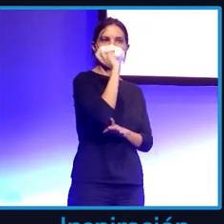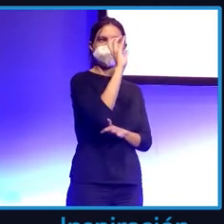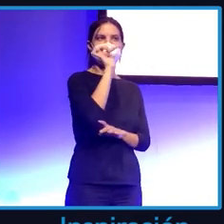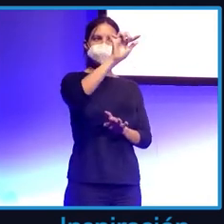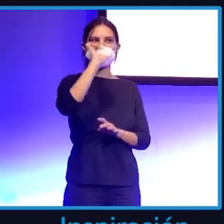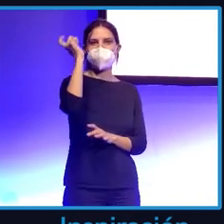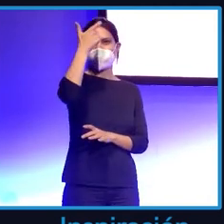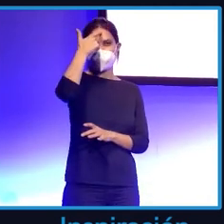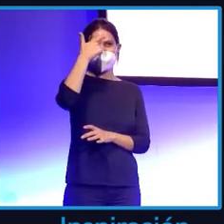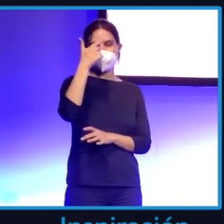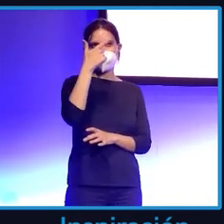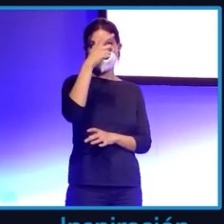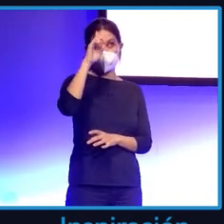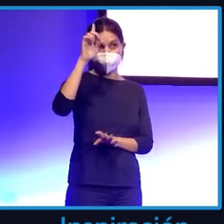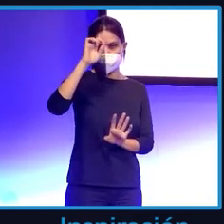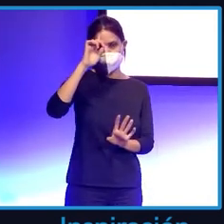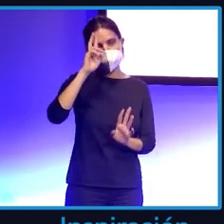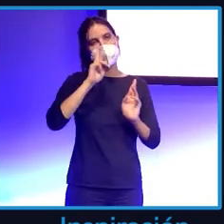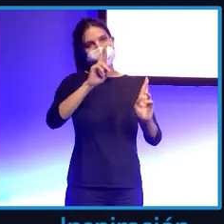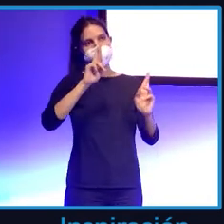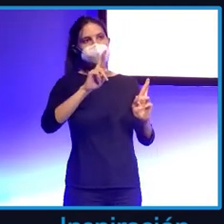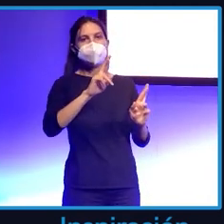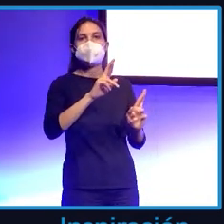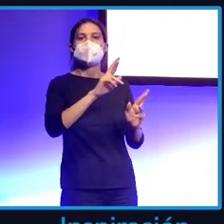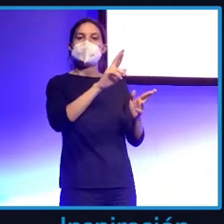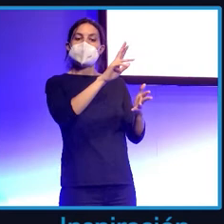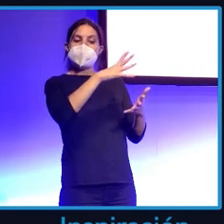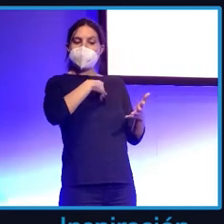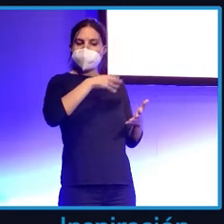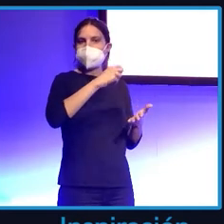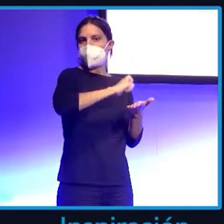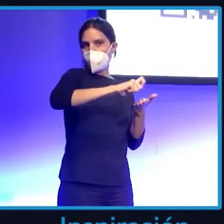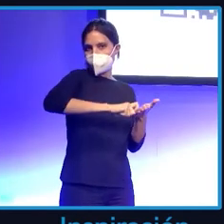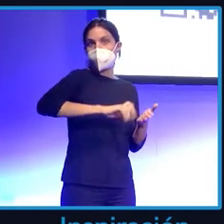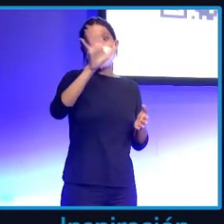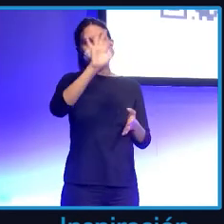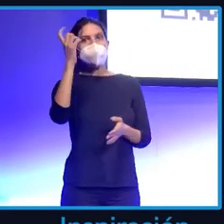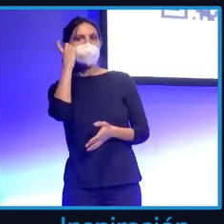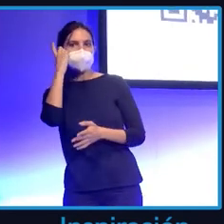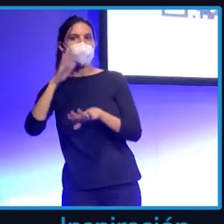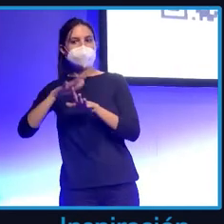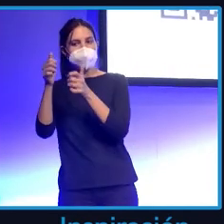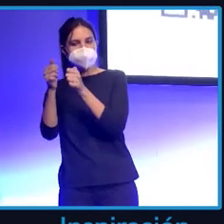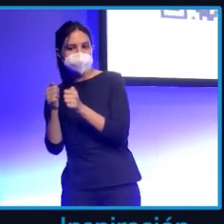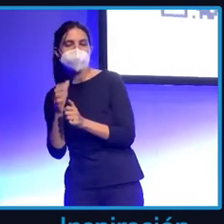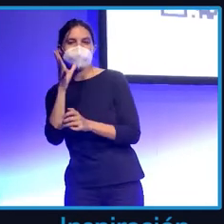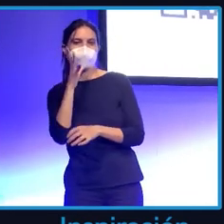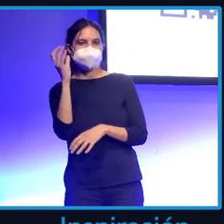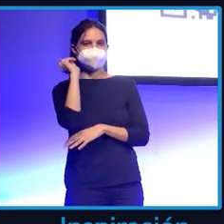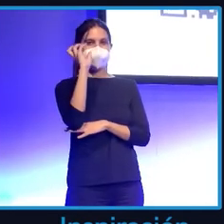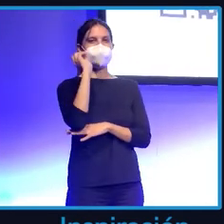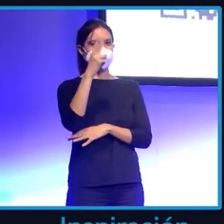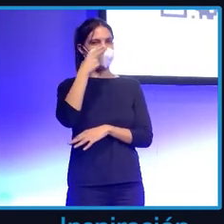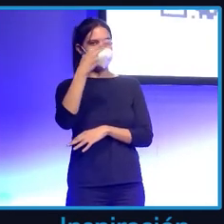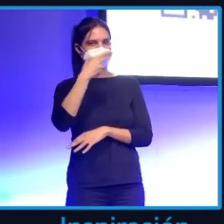boli y papel y, si no, pues un móvil, porque va a ser una charla bastante entretenida. Y, por ello, os he puesto un QR